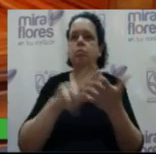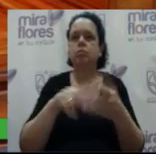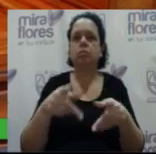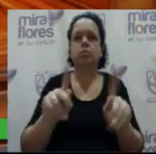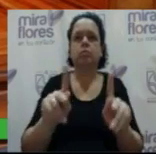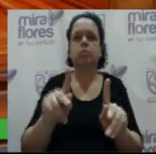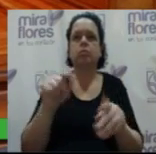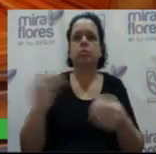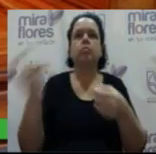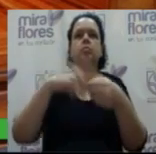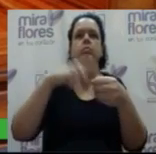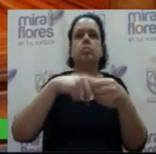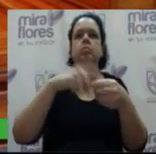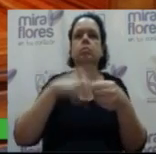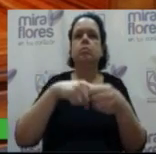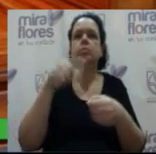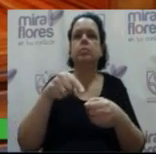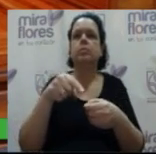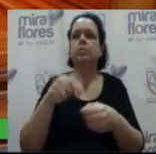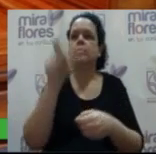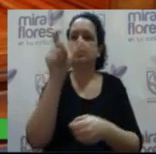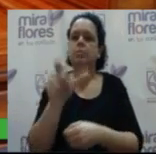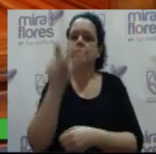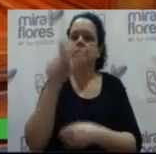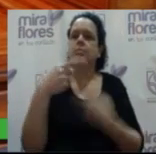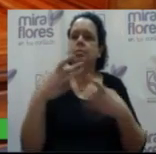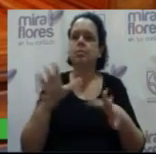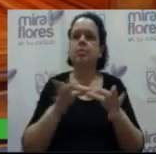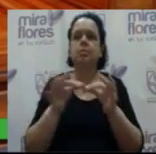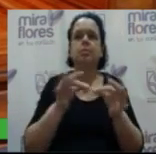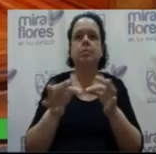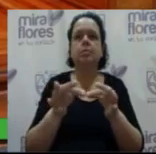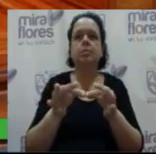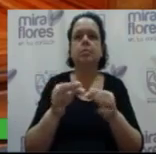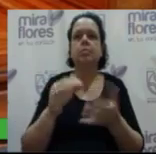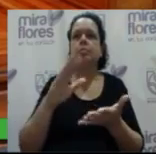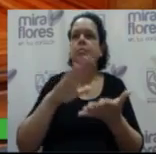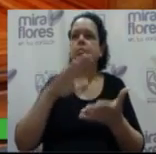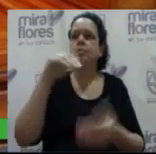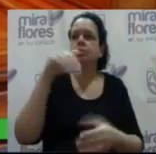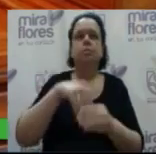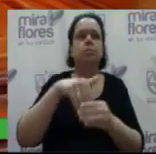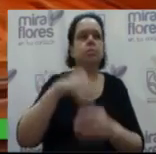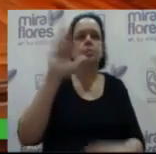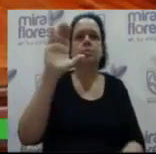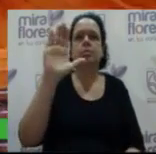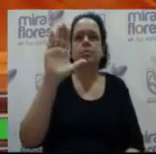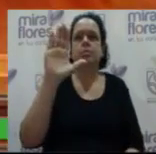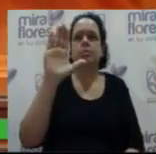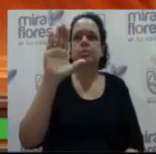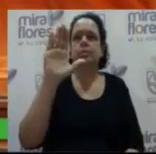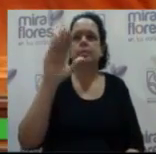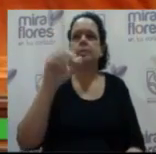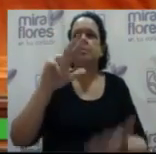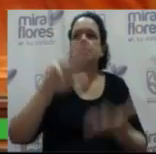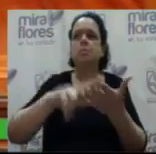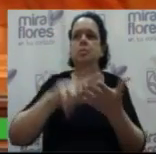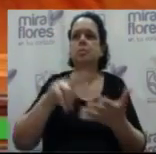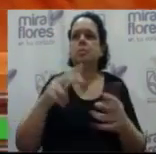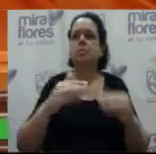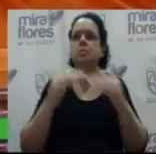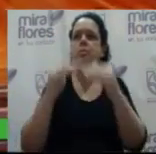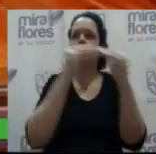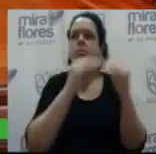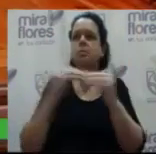y esta participación de la mencionada funcionaria sirvan a expresar lo nacional de conformidad. Se aprueba por unanimidad de